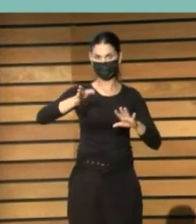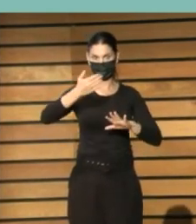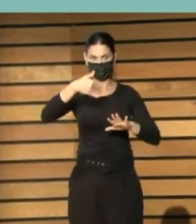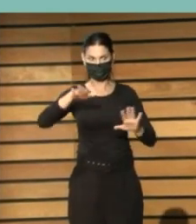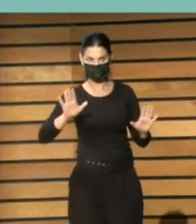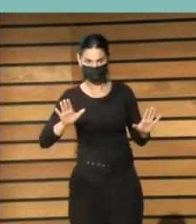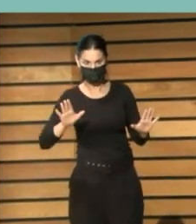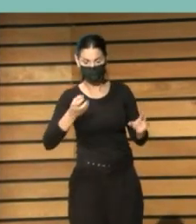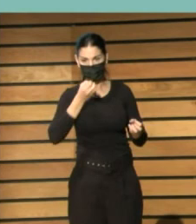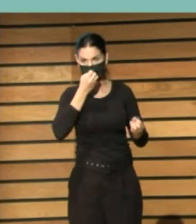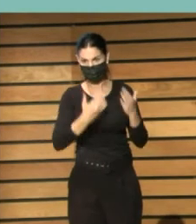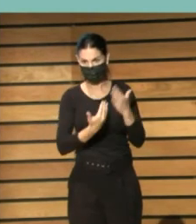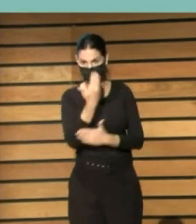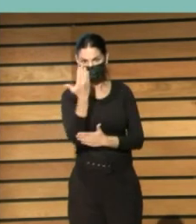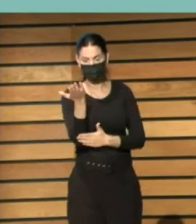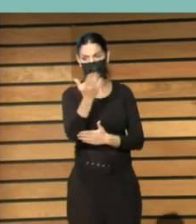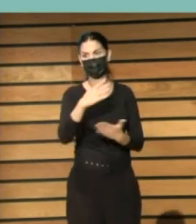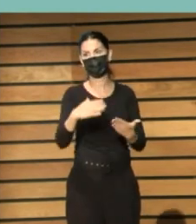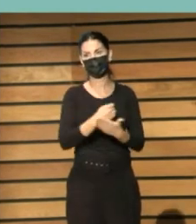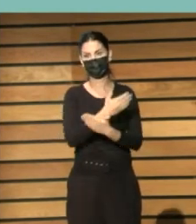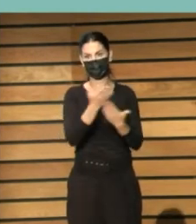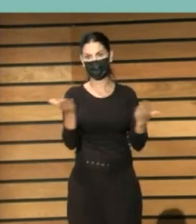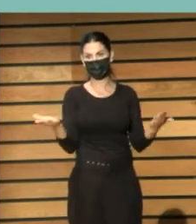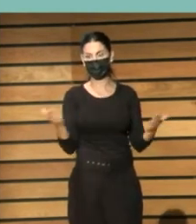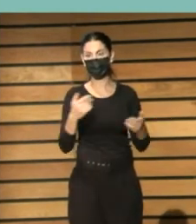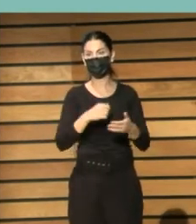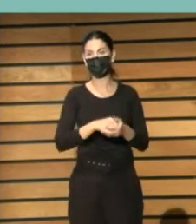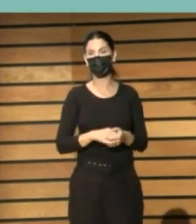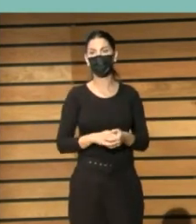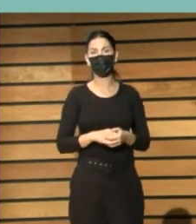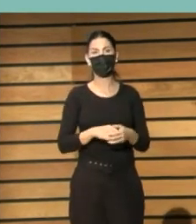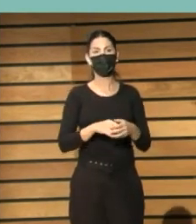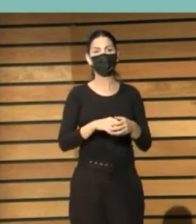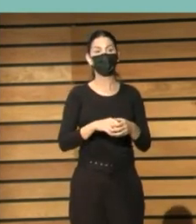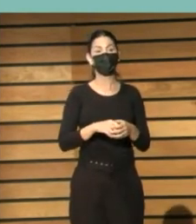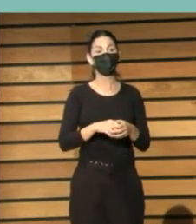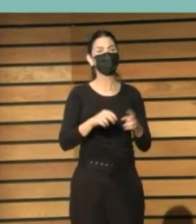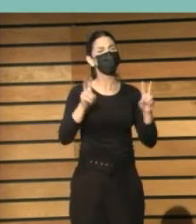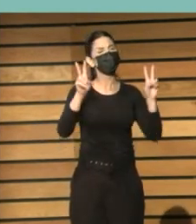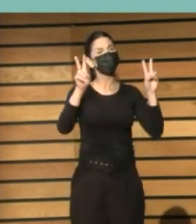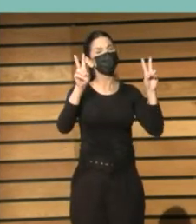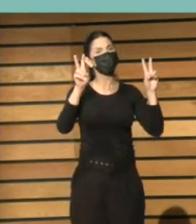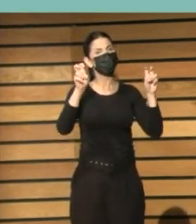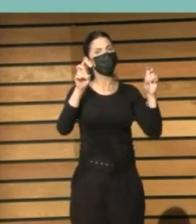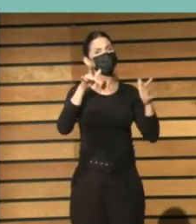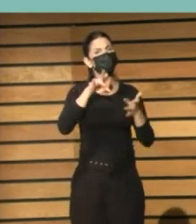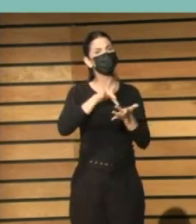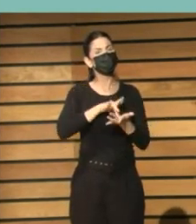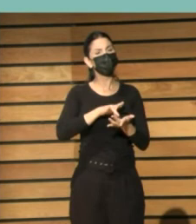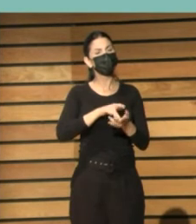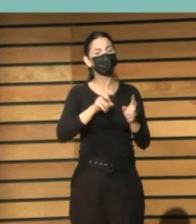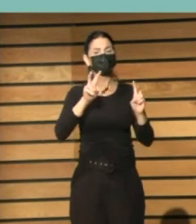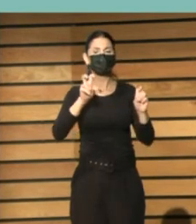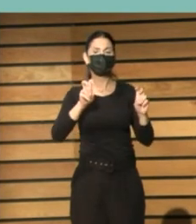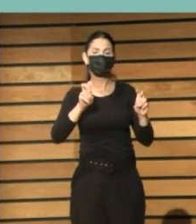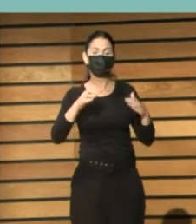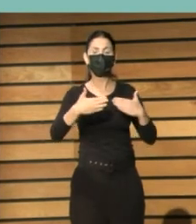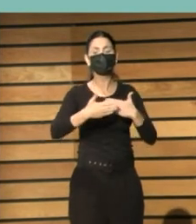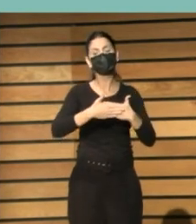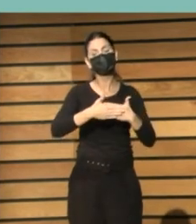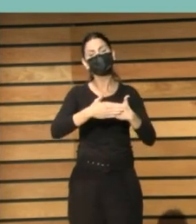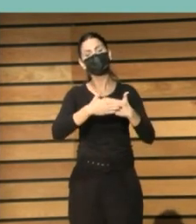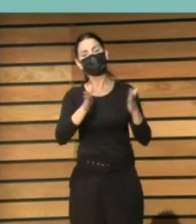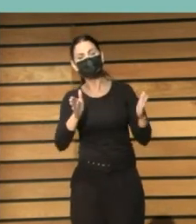hola buenos días buenos días a todos mira habéis tocado ahora bueno en este caso un tema que es otra puerta que se nos ha abierto